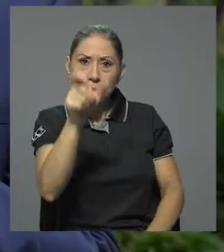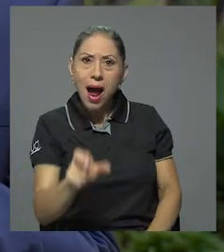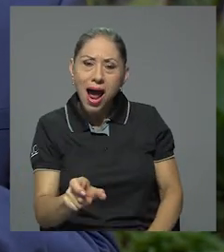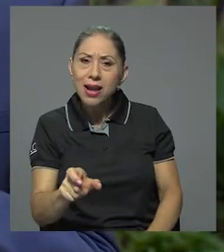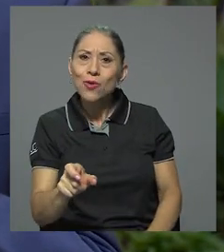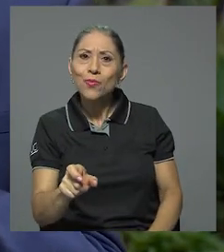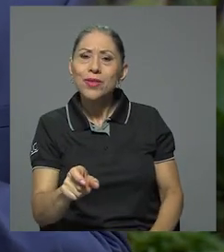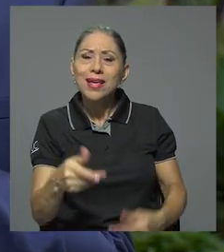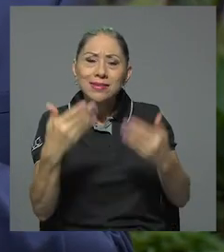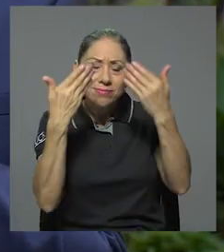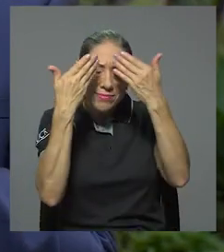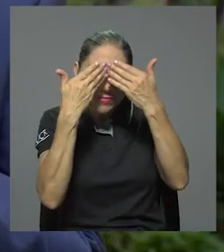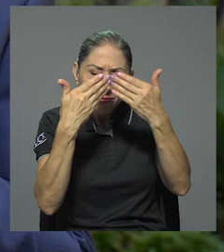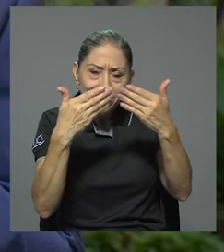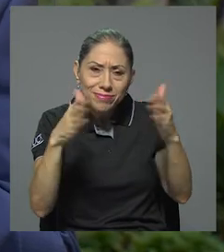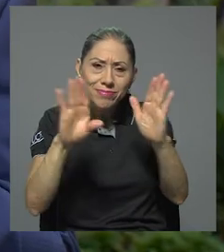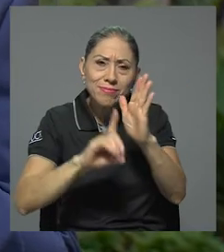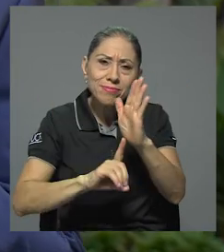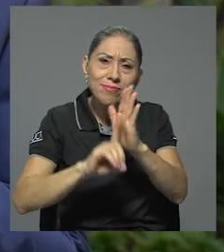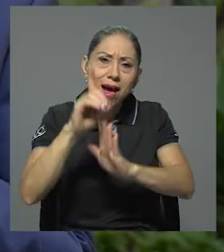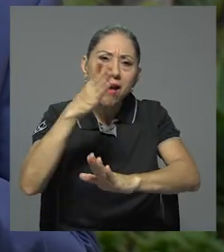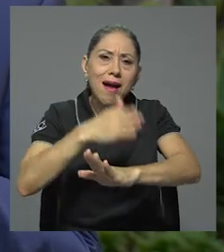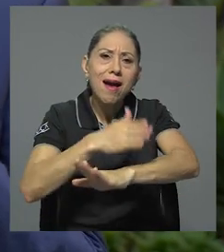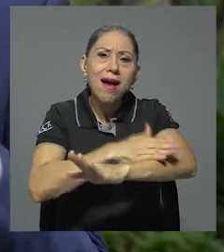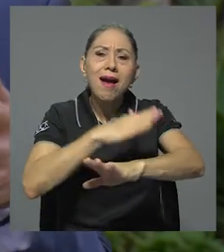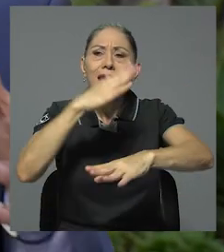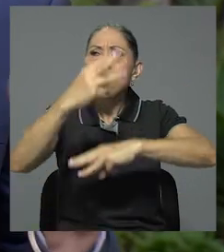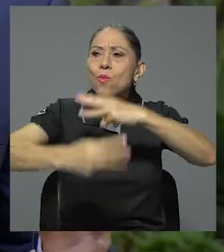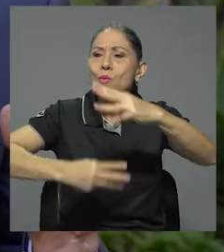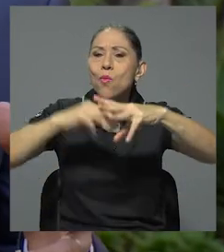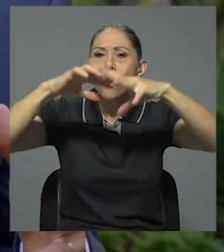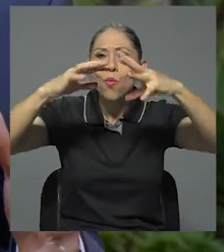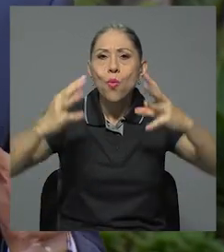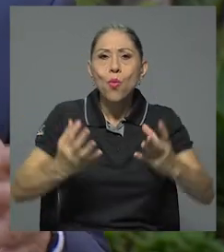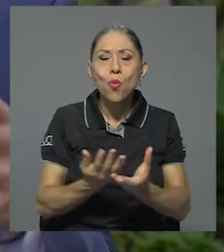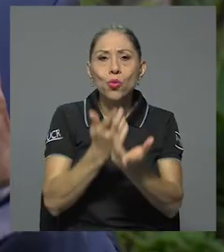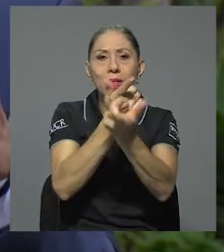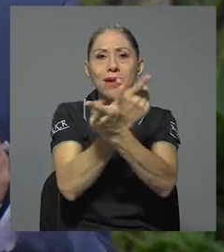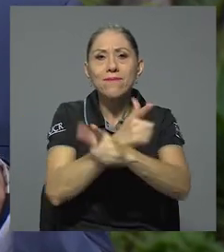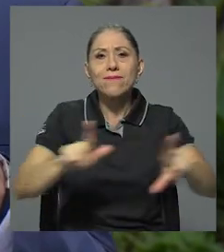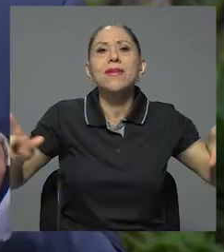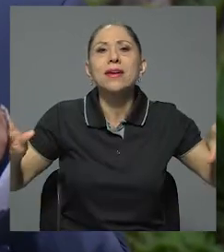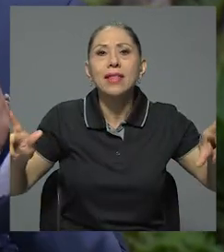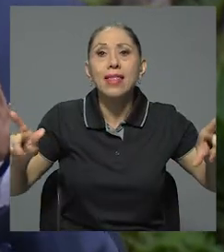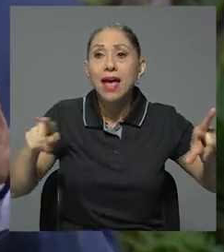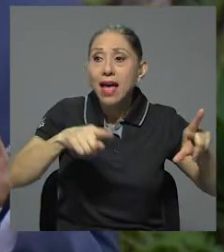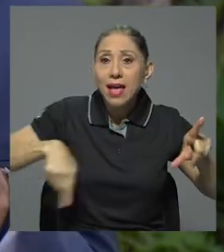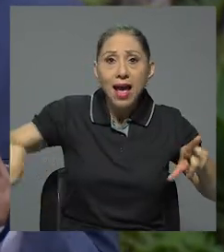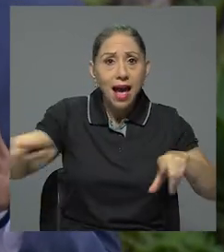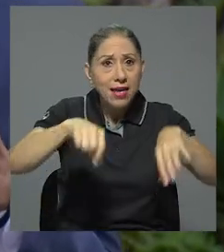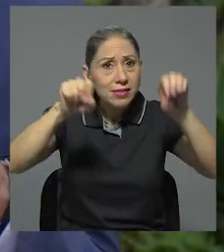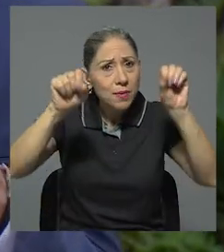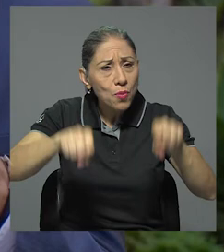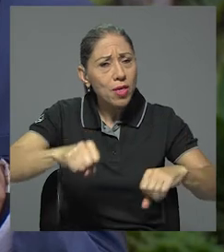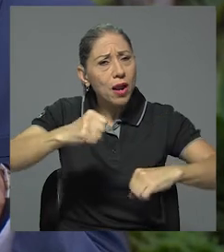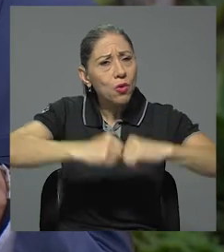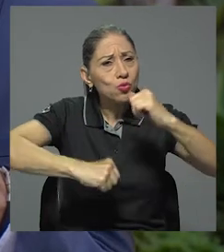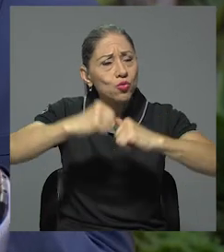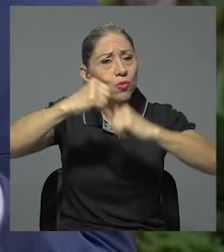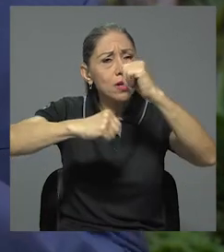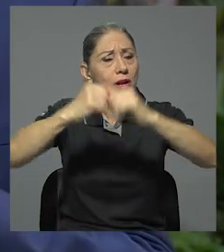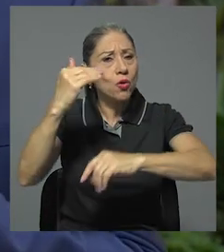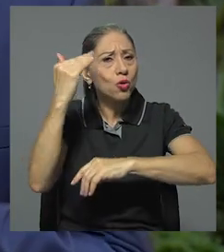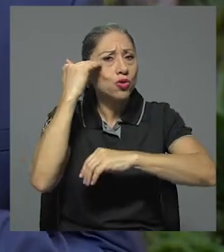ampliara y se desarrollara en un mundo de libertad, en el cual se pudiera construir el